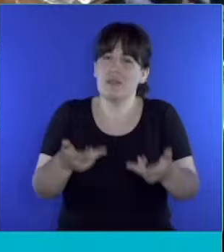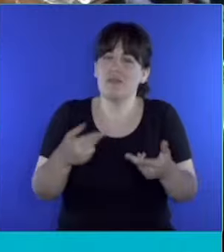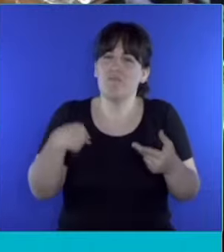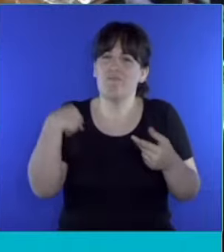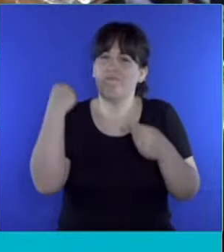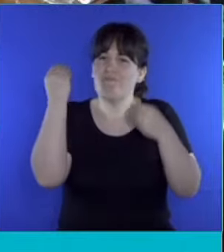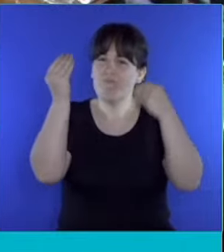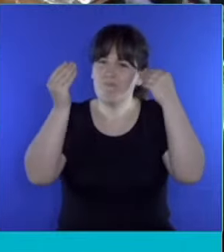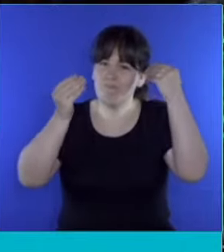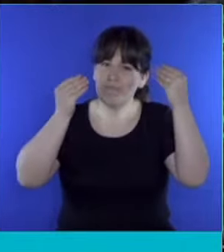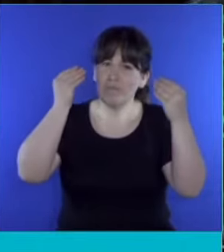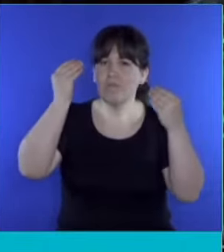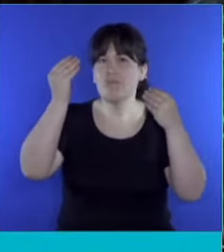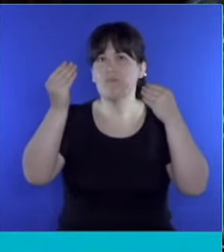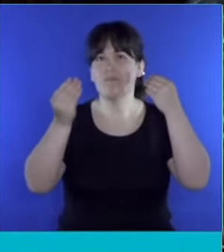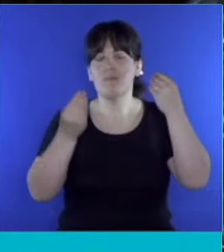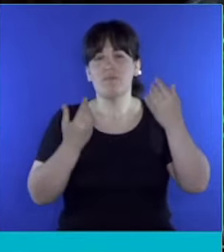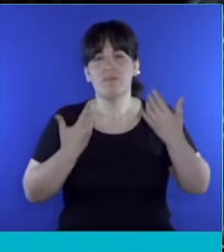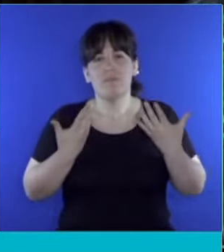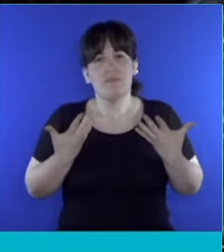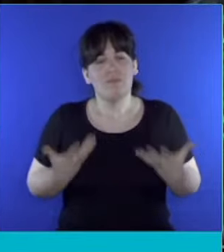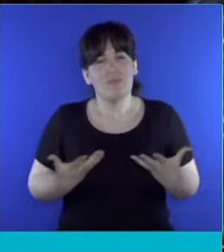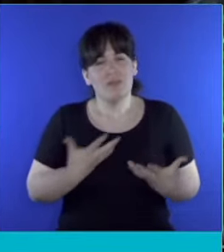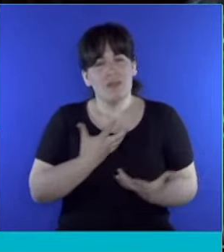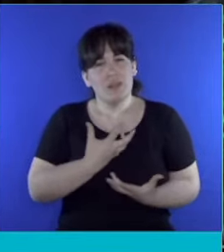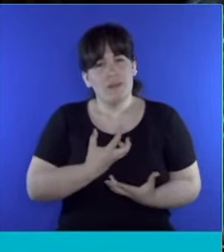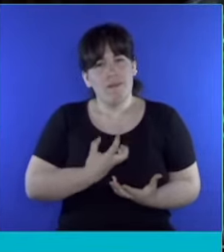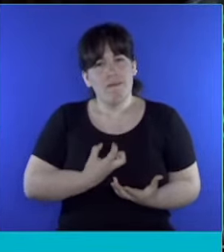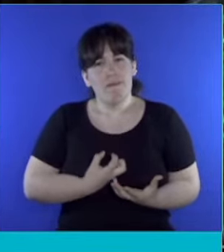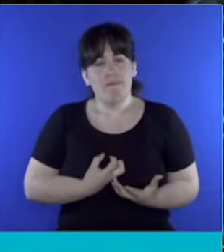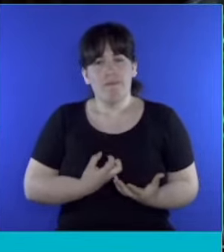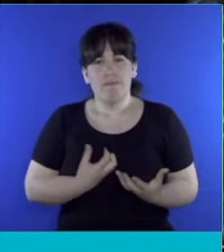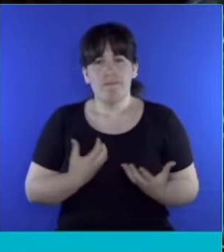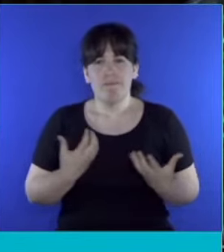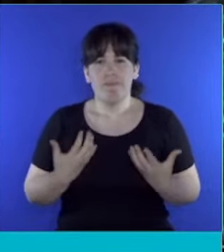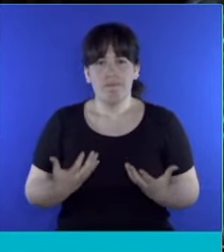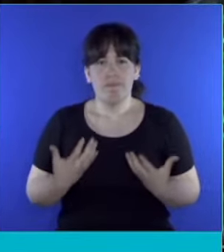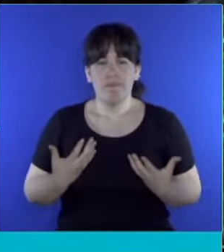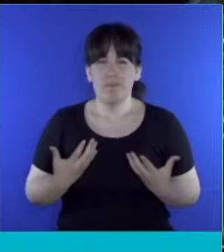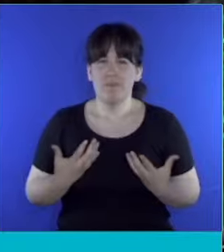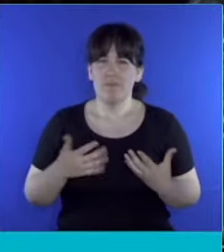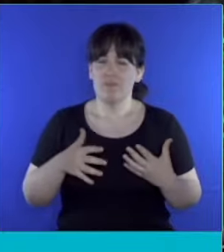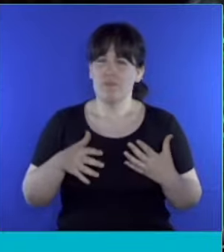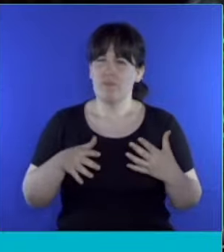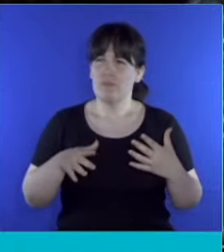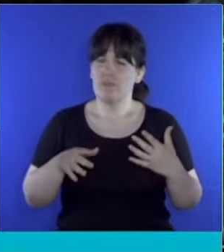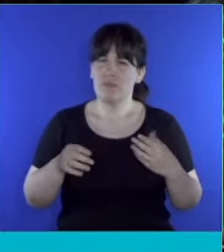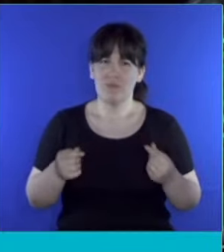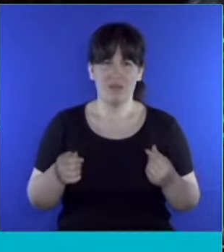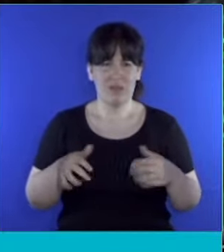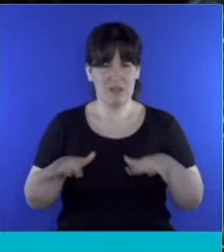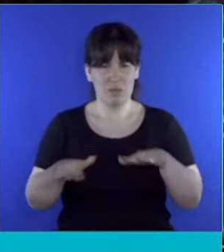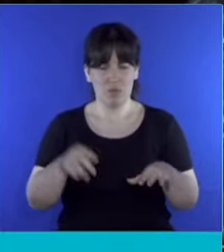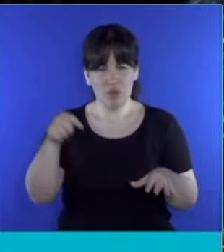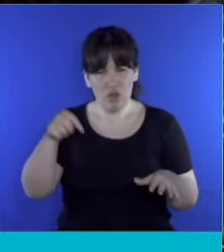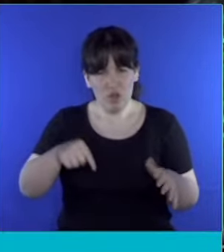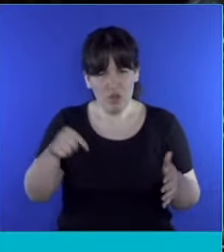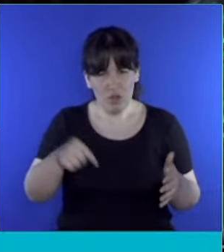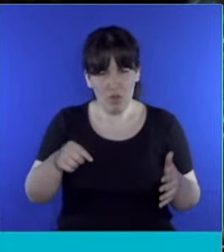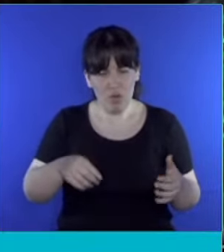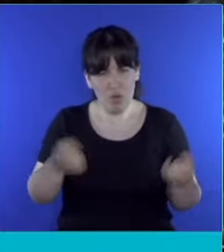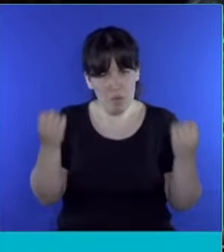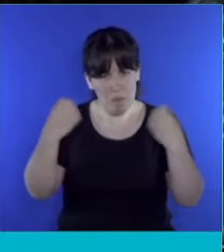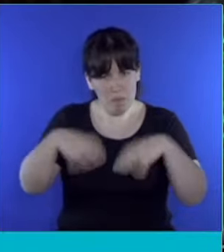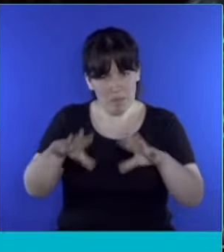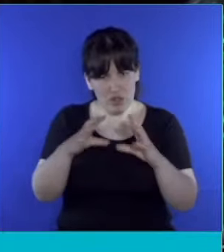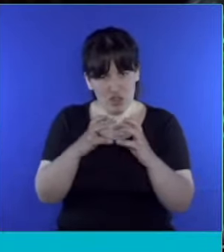preocupación, nuestra pesar por la escena que vivimos hoy al